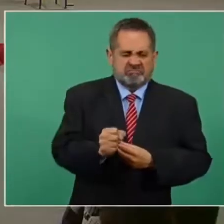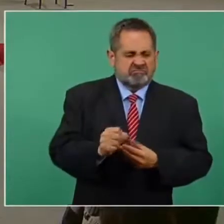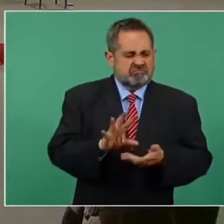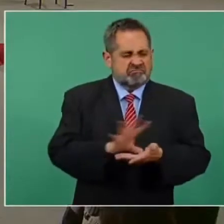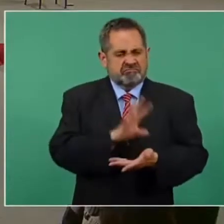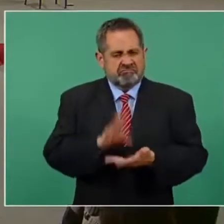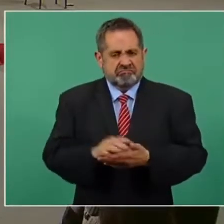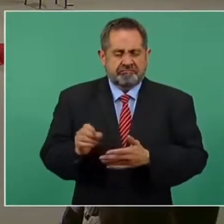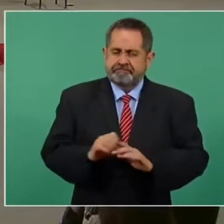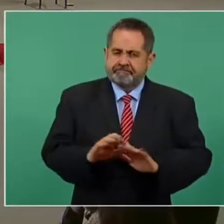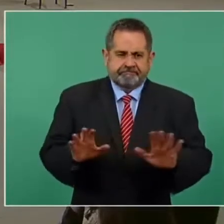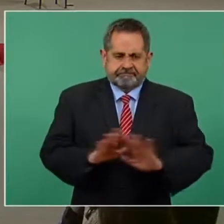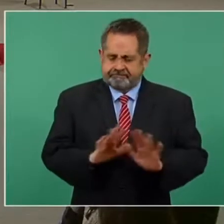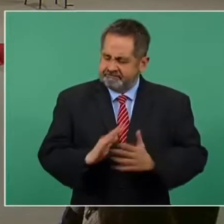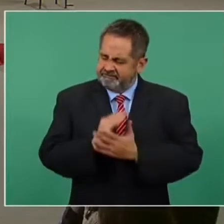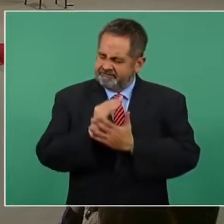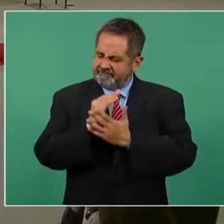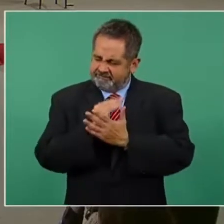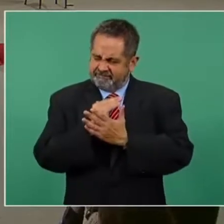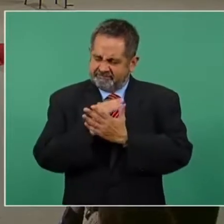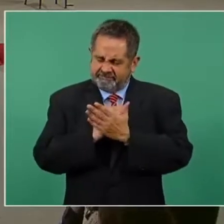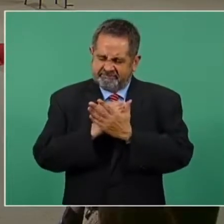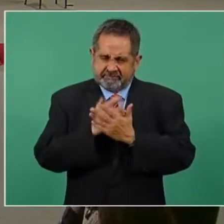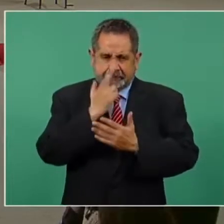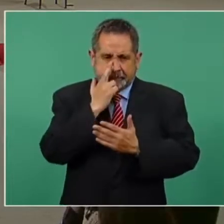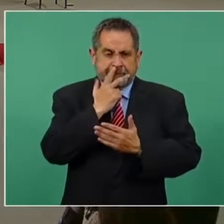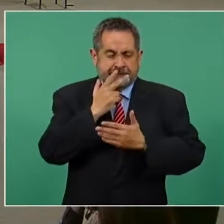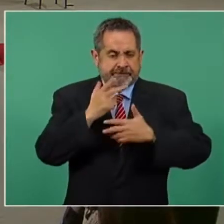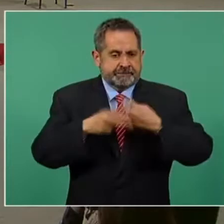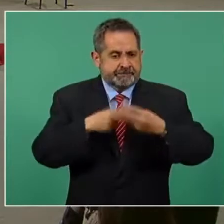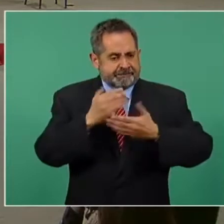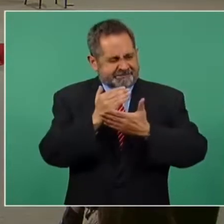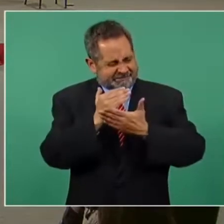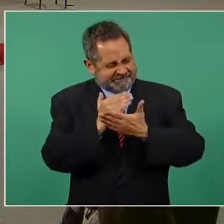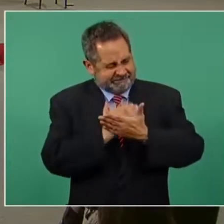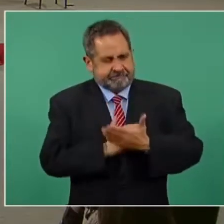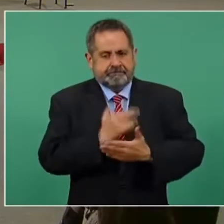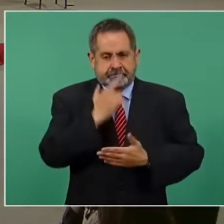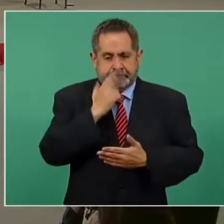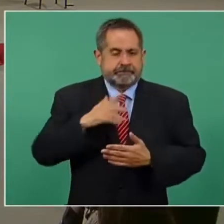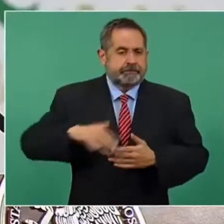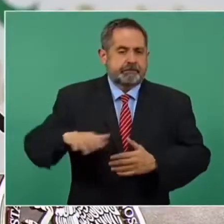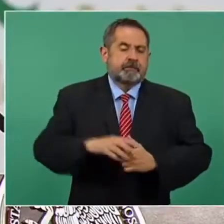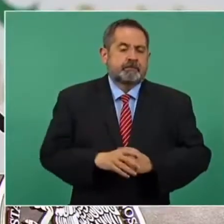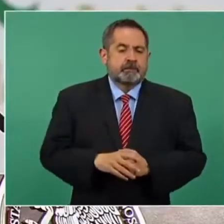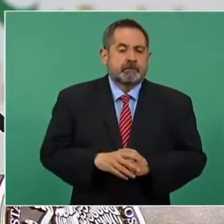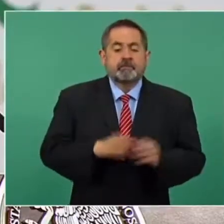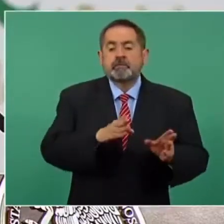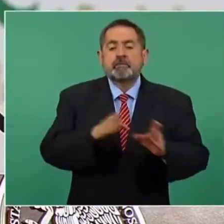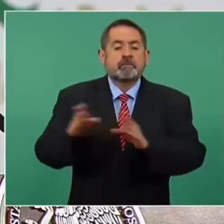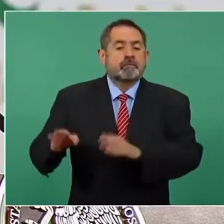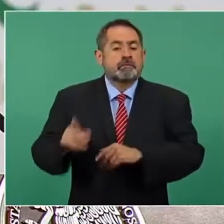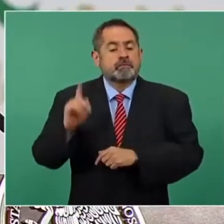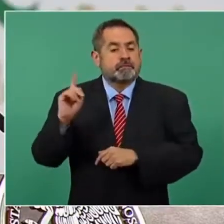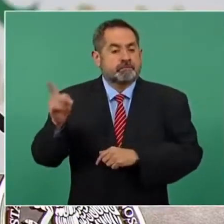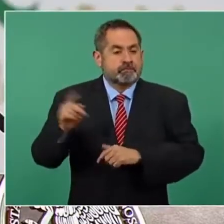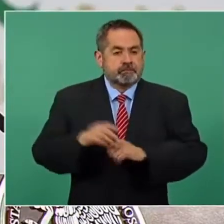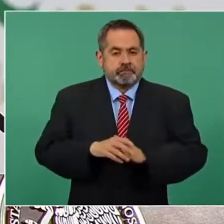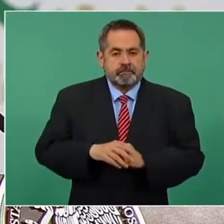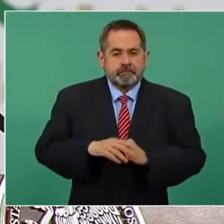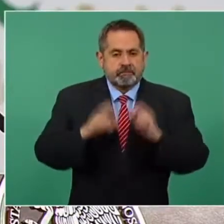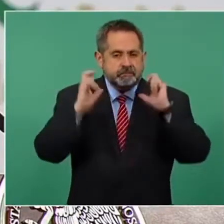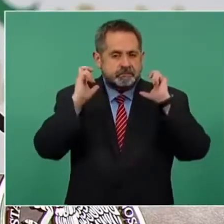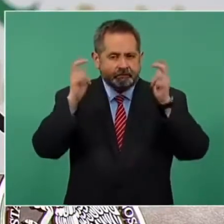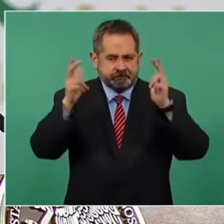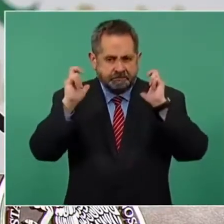se ha presentado en distintas regiones de este estado. En el caso de Chiapas, rápidamente damos cuenta